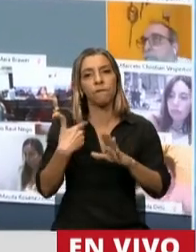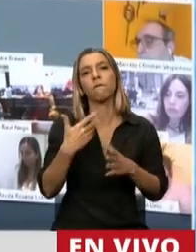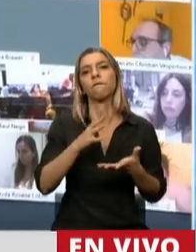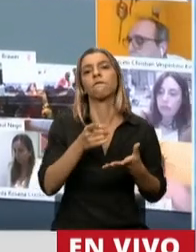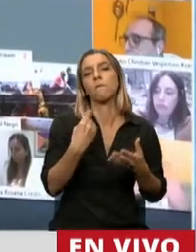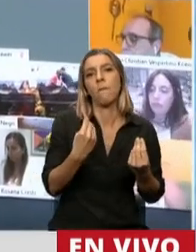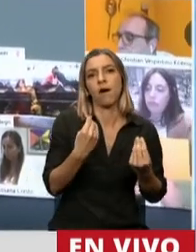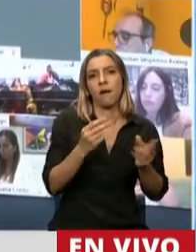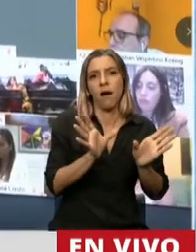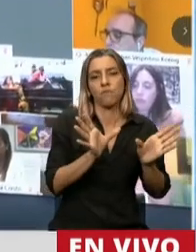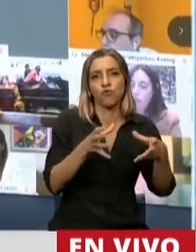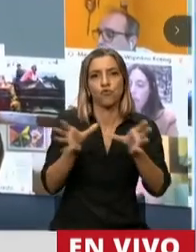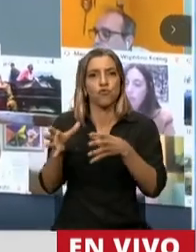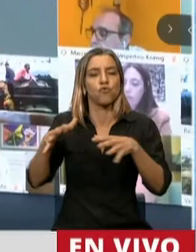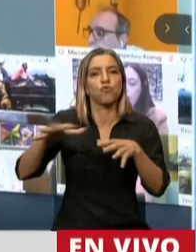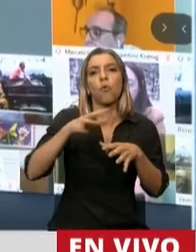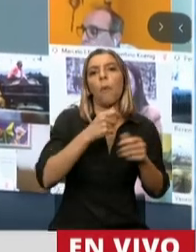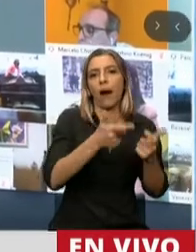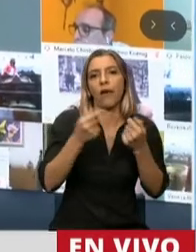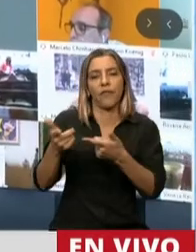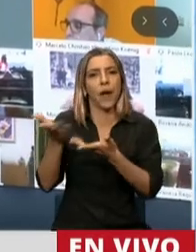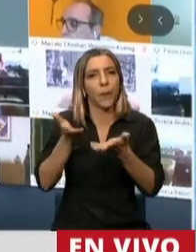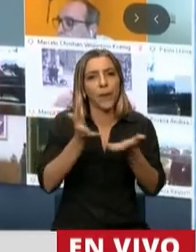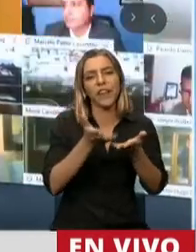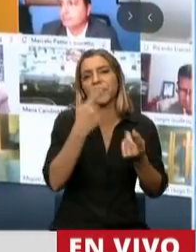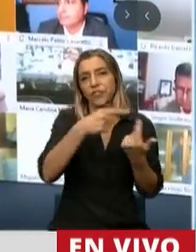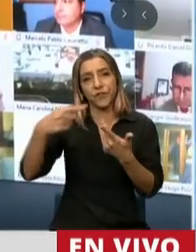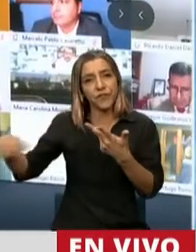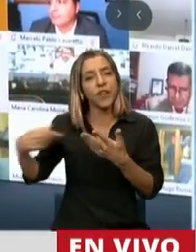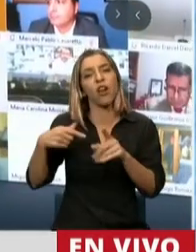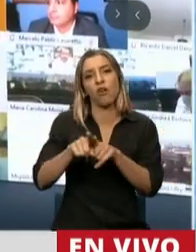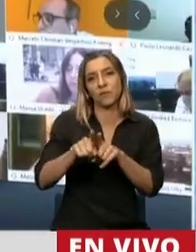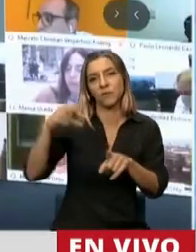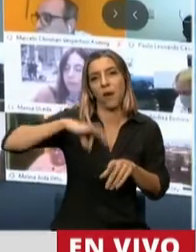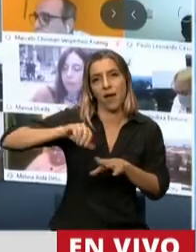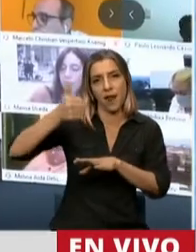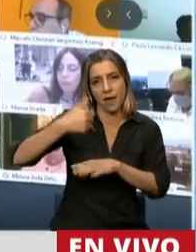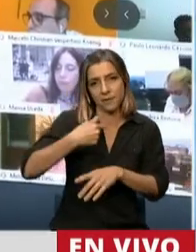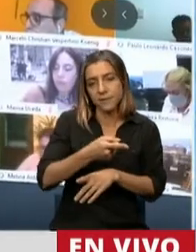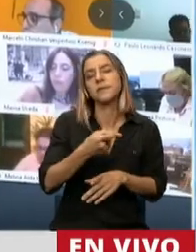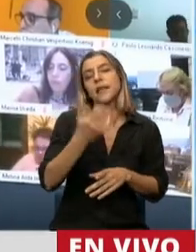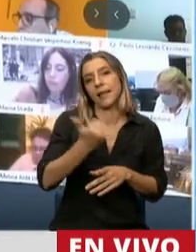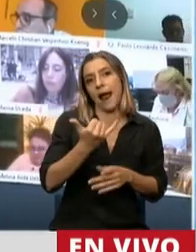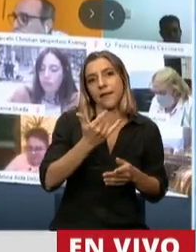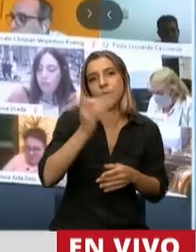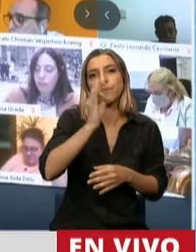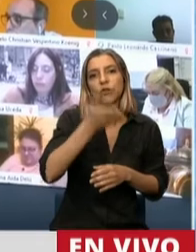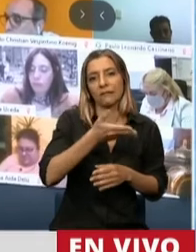segmentación de los beneficios en la reducción del impuesto a las ganancias, como mencionaba el diputado Heller, y la